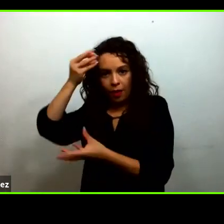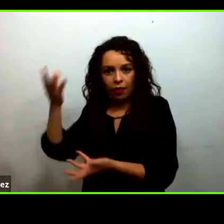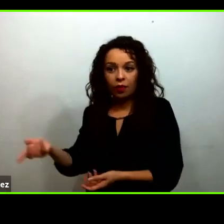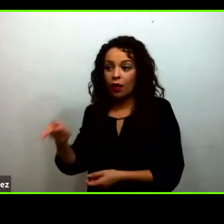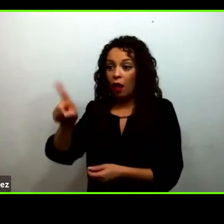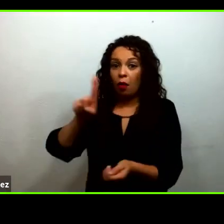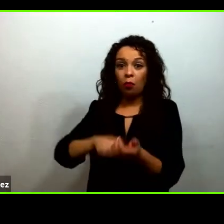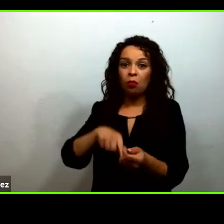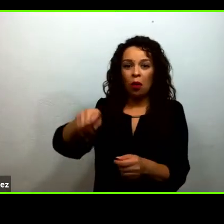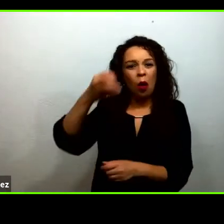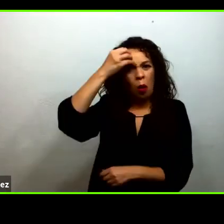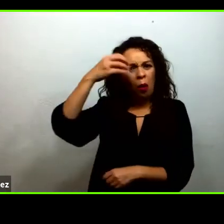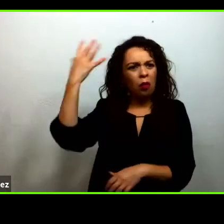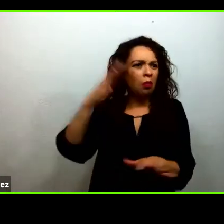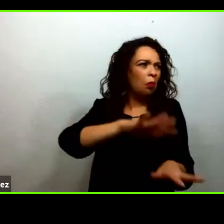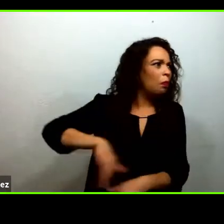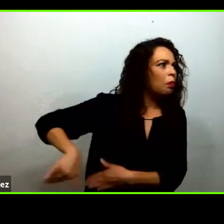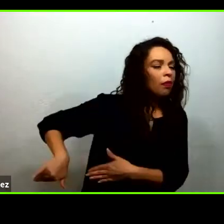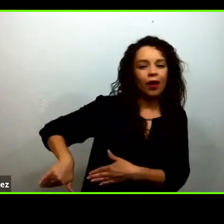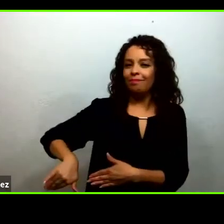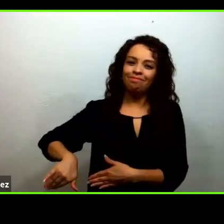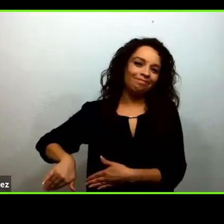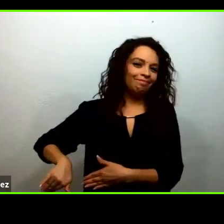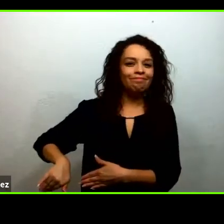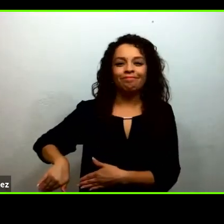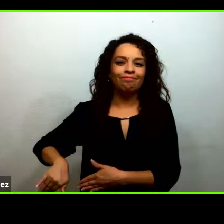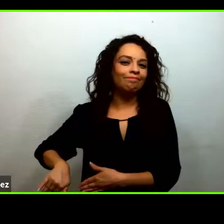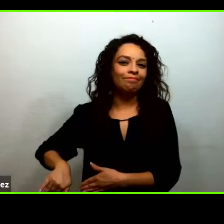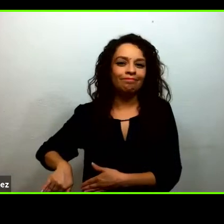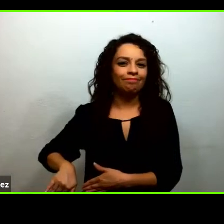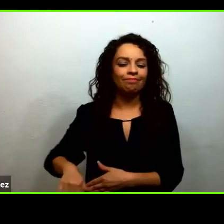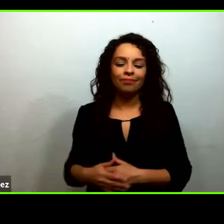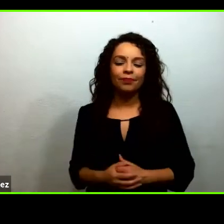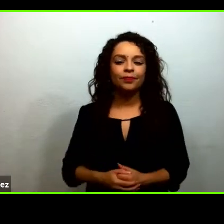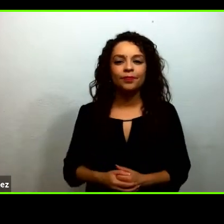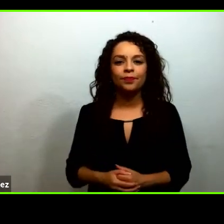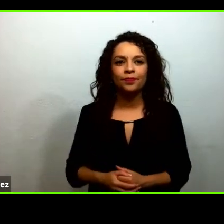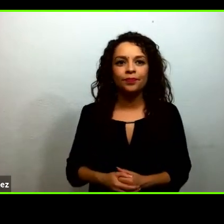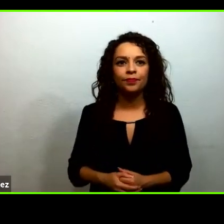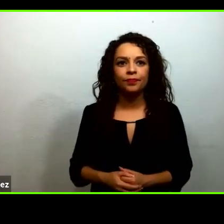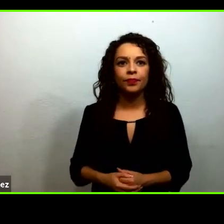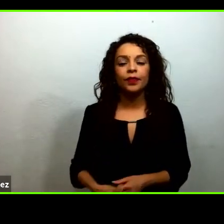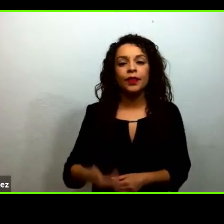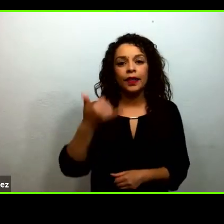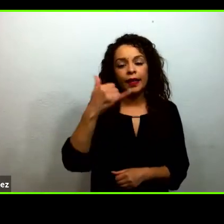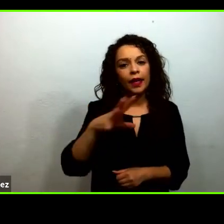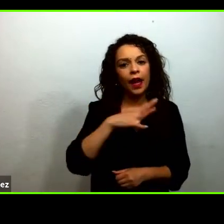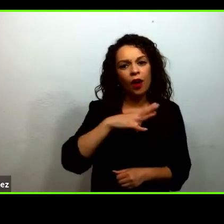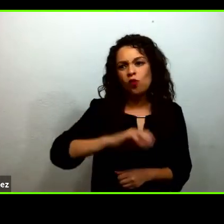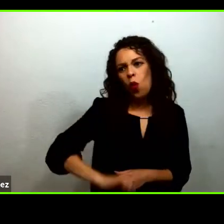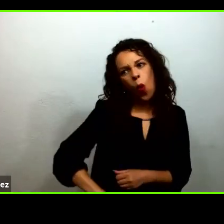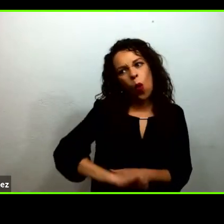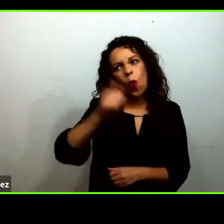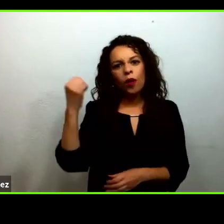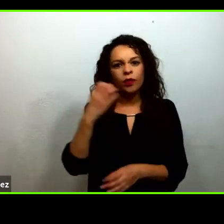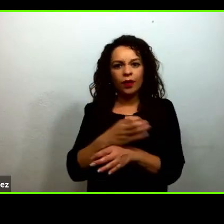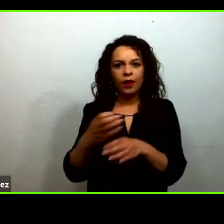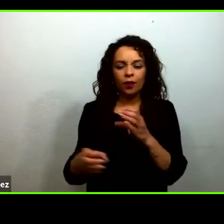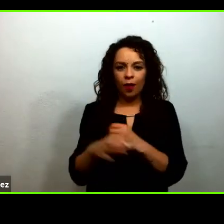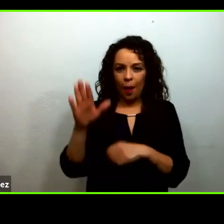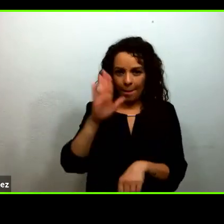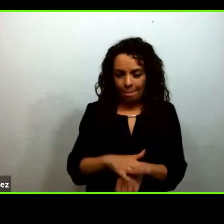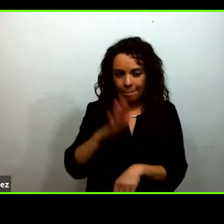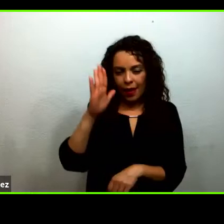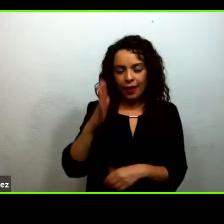lo que hemos planteado y hay un paso más que queremos dar precisamente